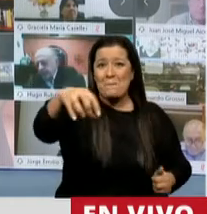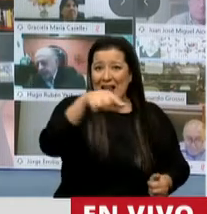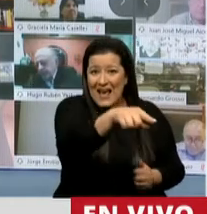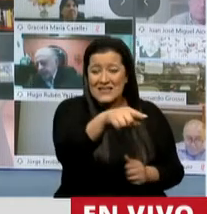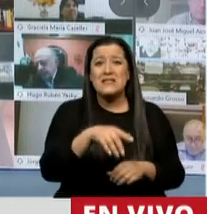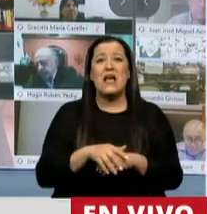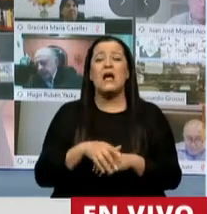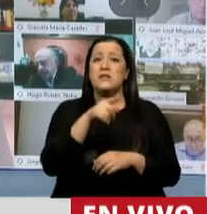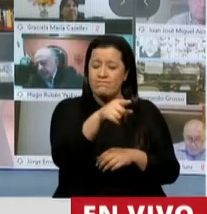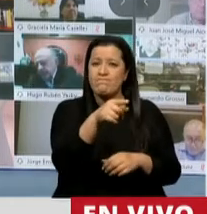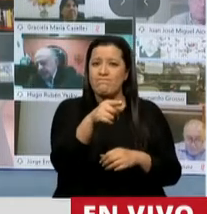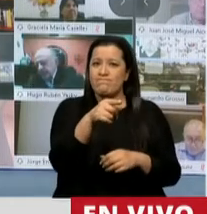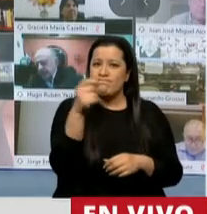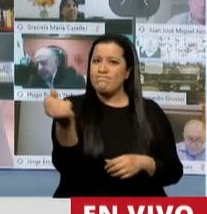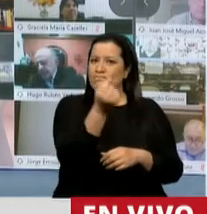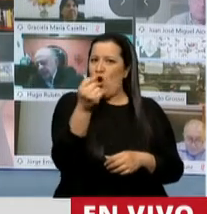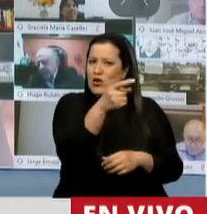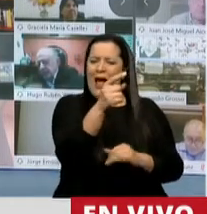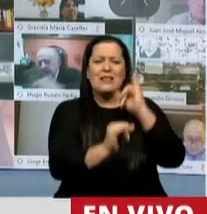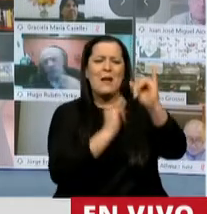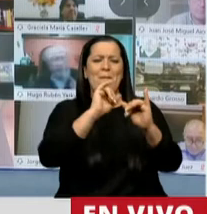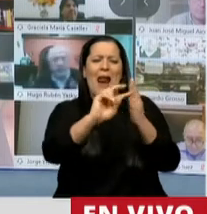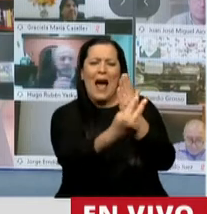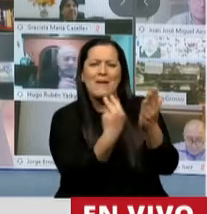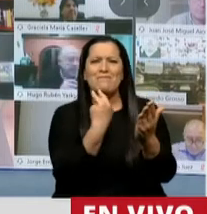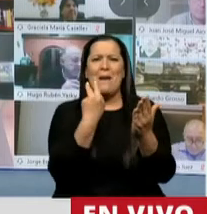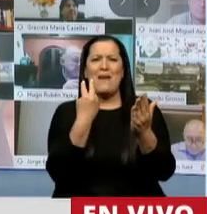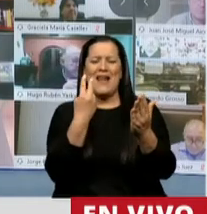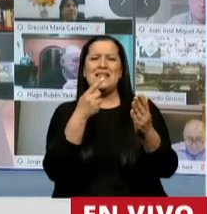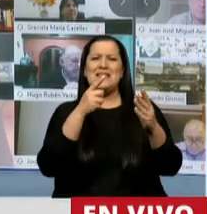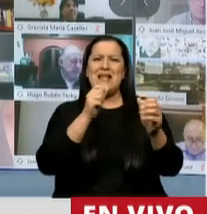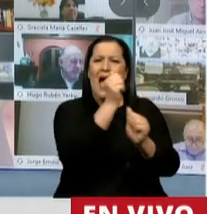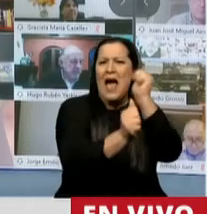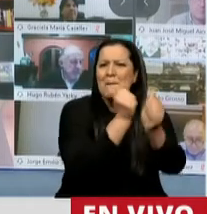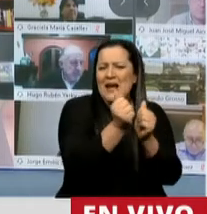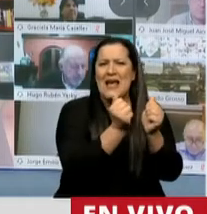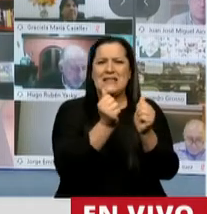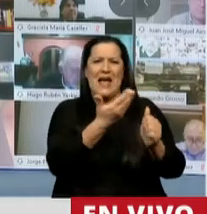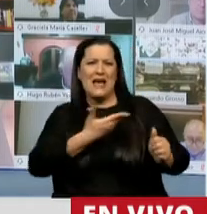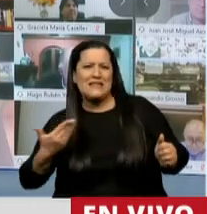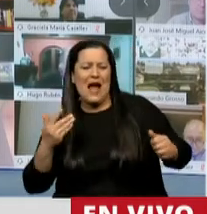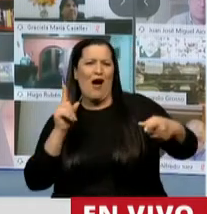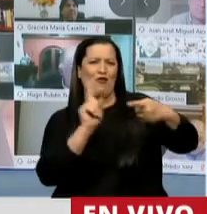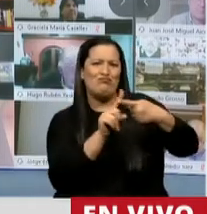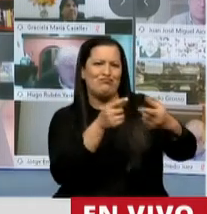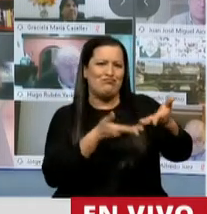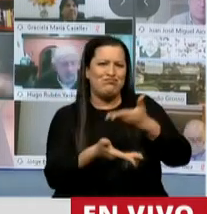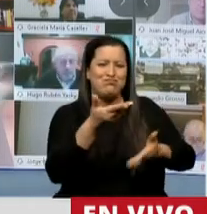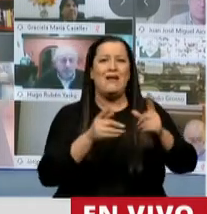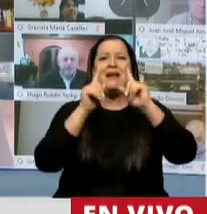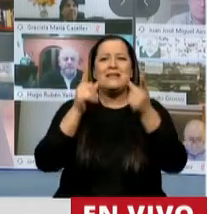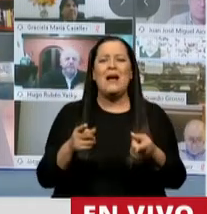contexto oportuno para mayor transparencia empresarial y en las líneas con las directivas de la